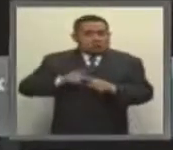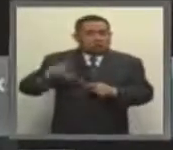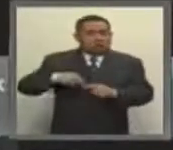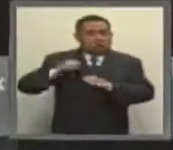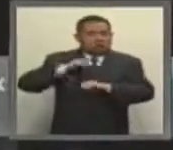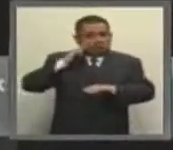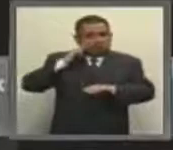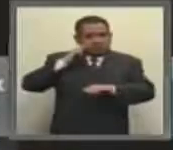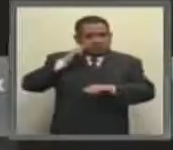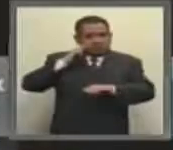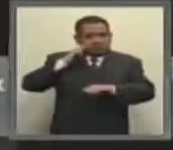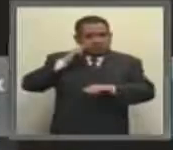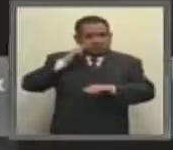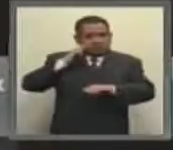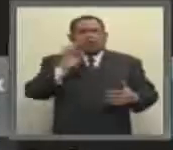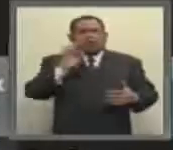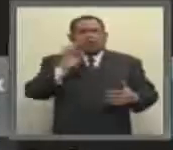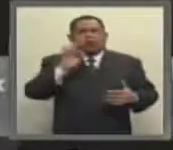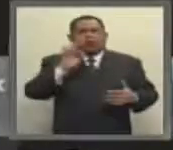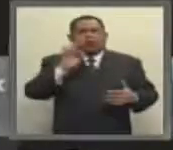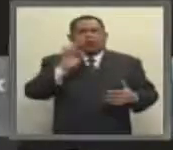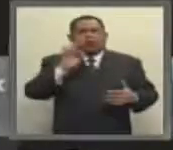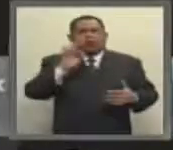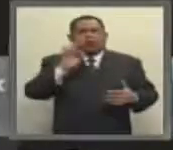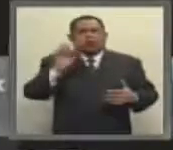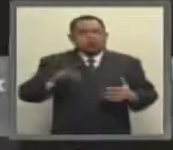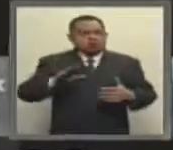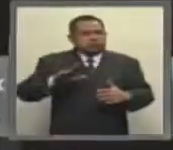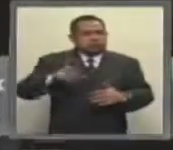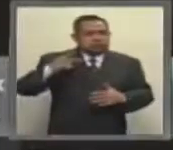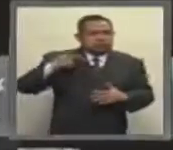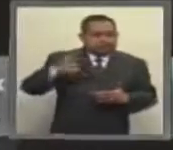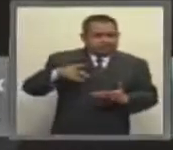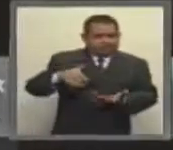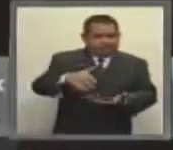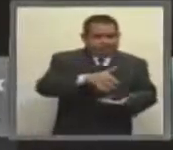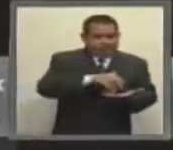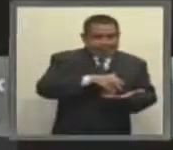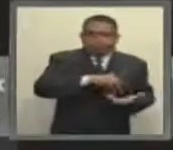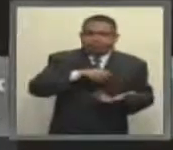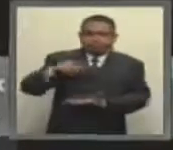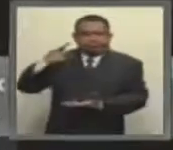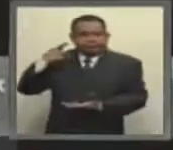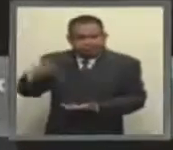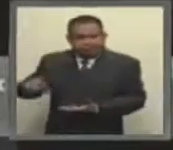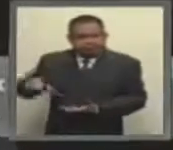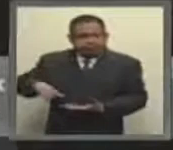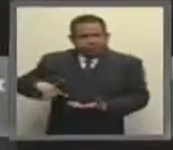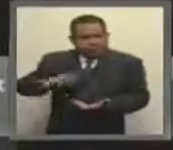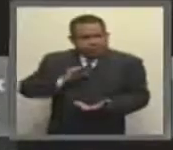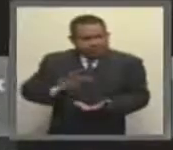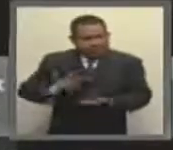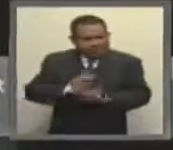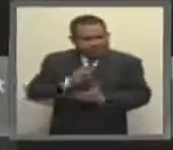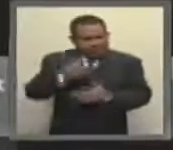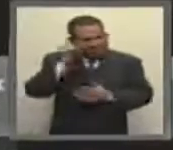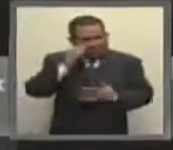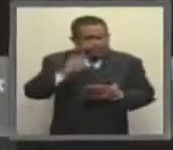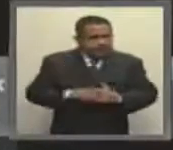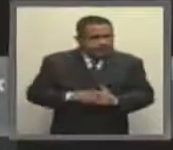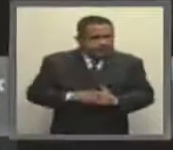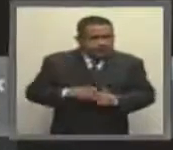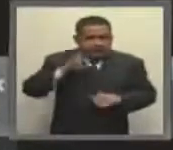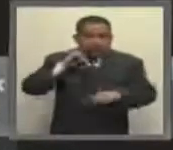el titular de por lo menos el 51% del capital social o de las acciones. Respecto de la